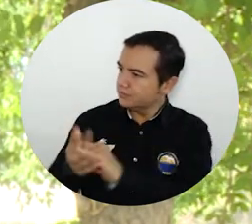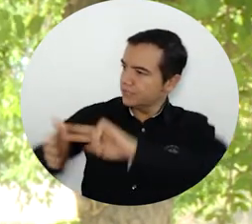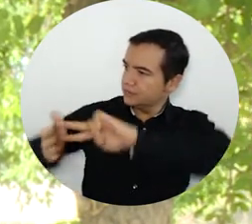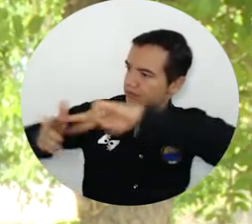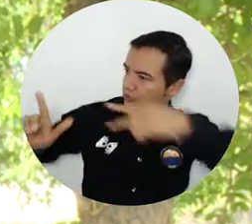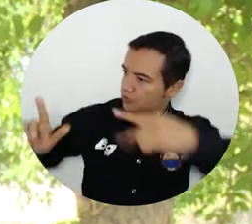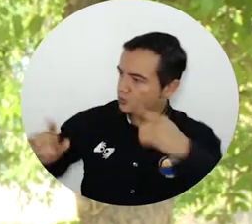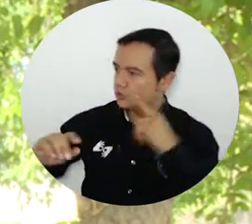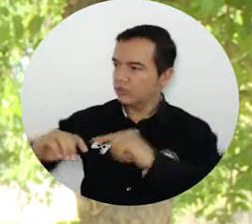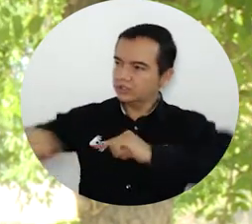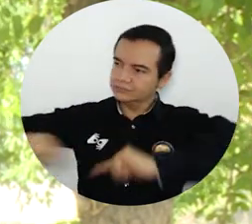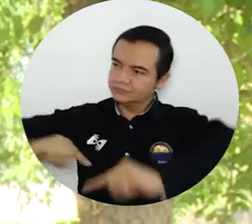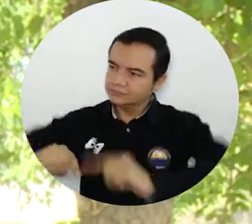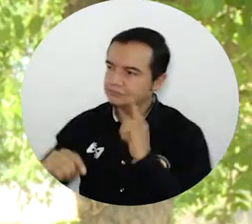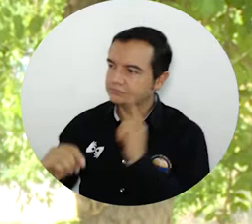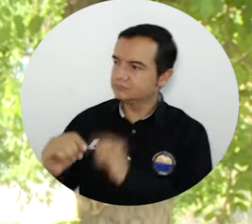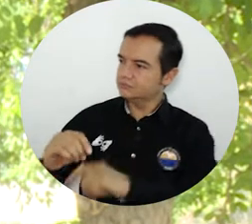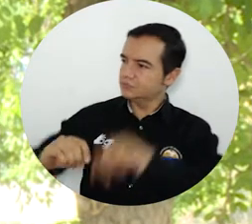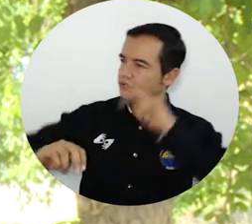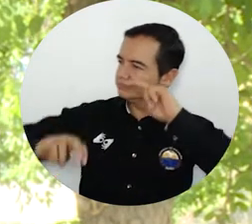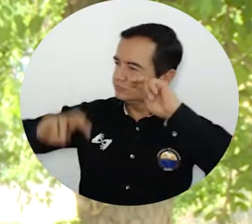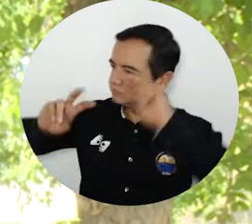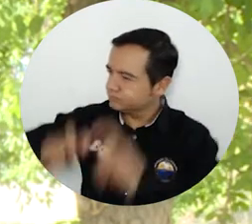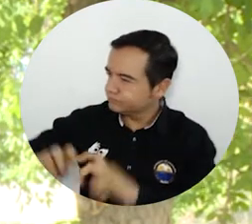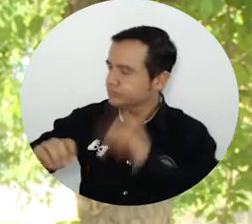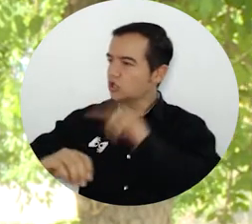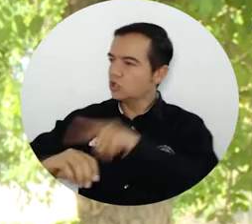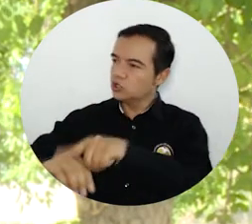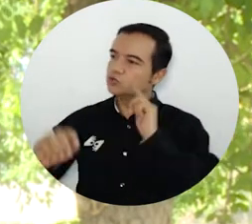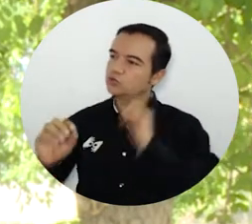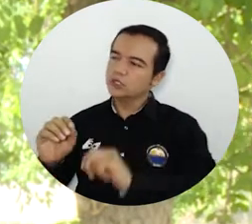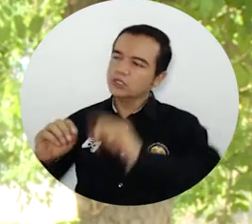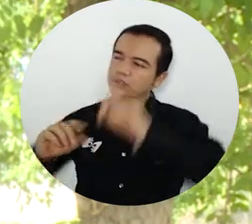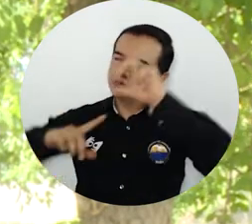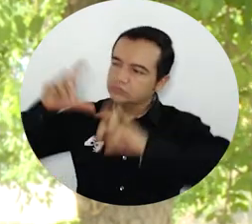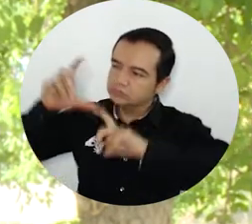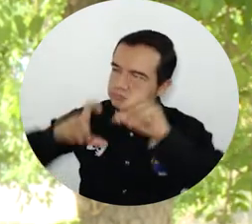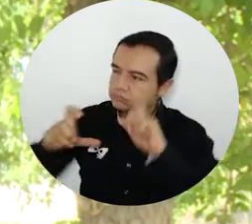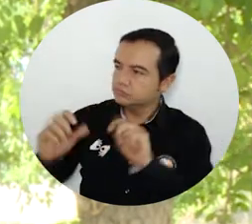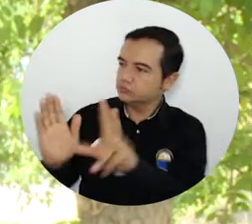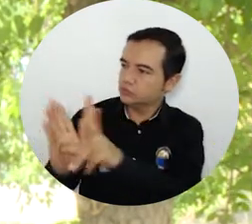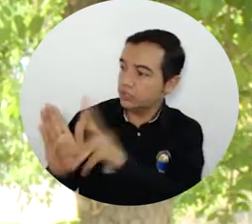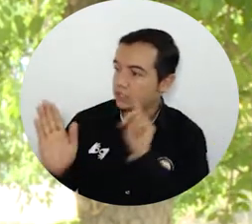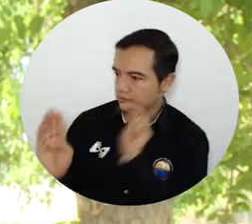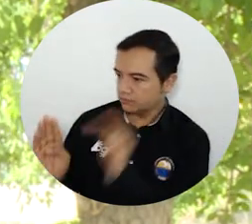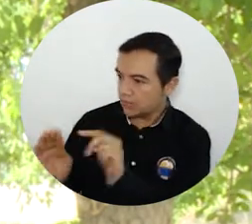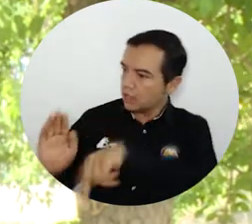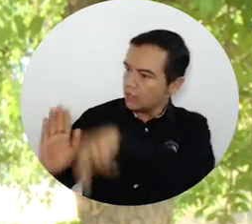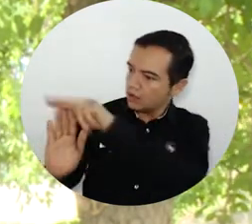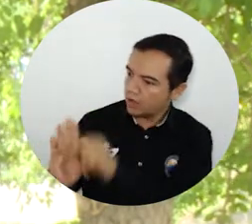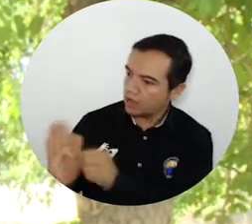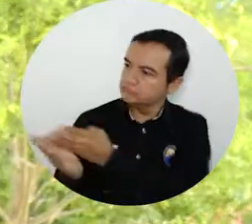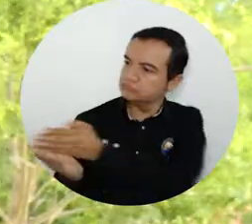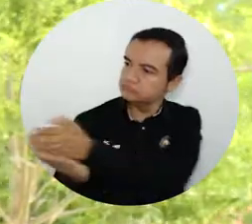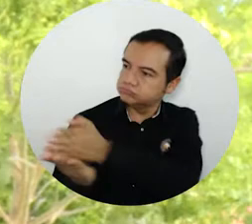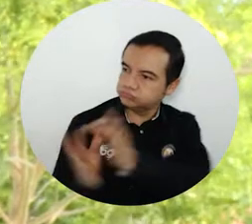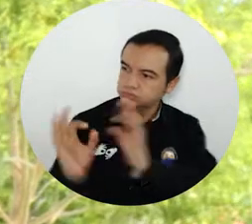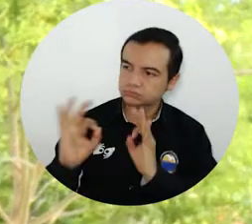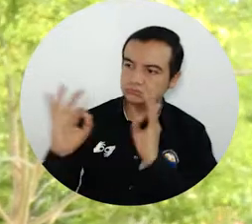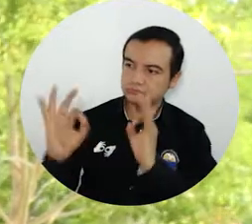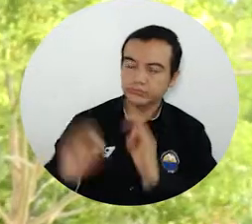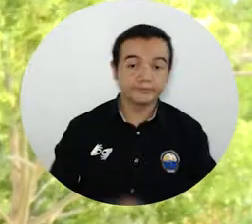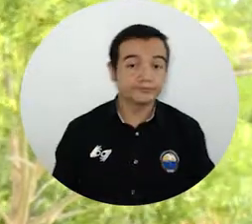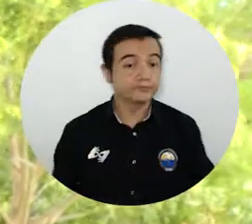y turística y administración de empresas turísticas y hoteleras para alcanzar esos objetivos de los planes de acción y los planes de desarrollo institucional. Es un